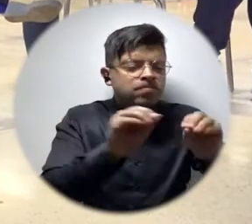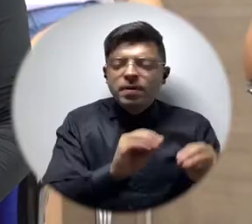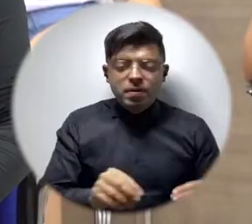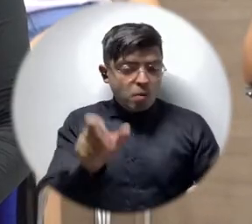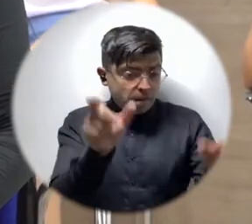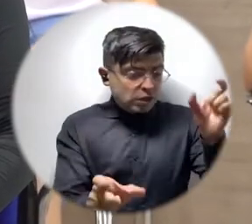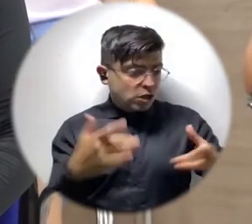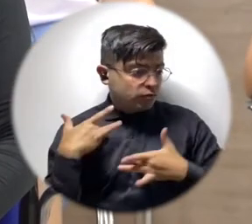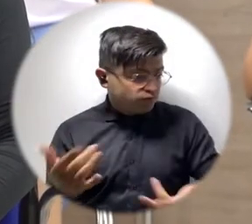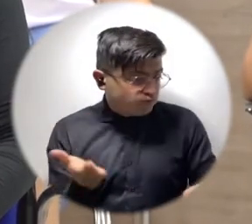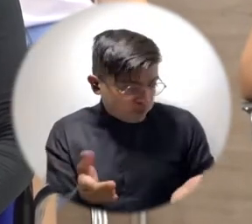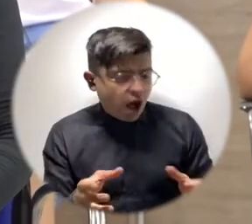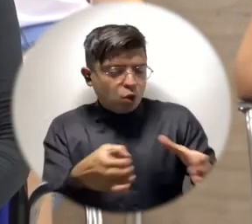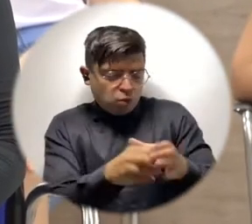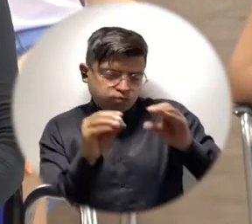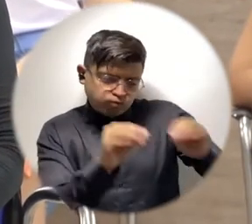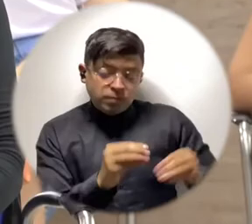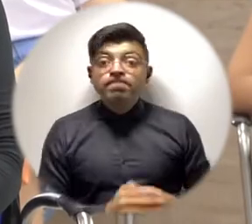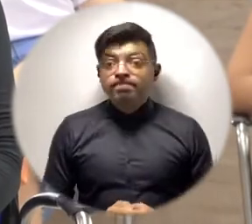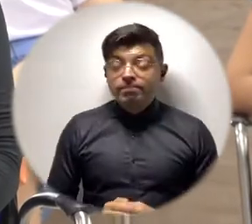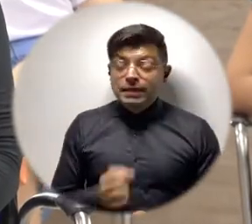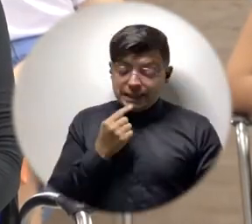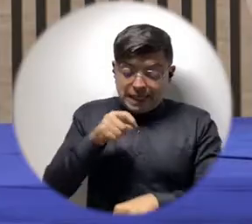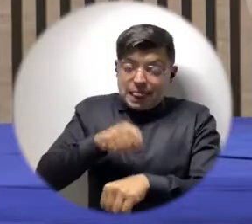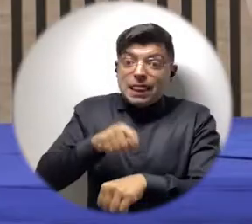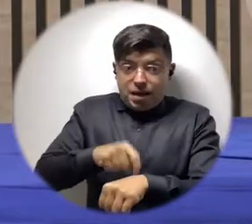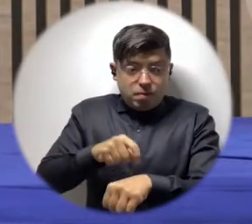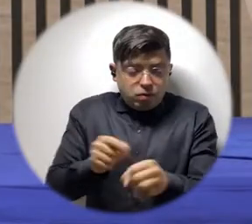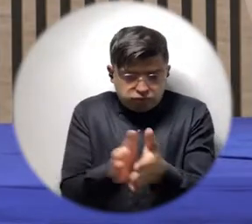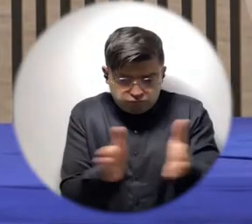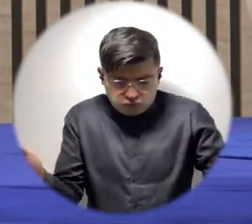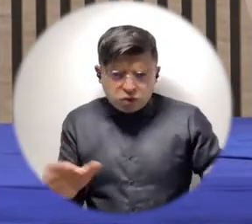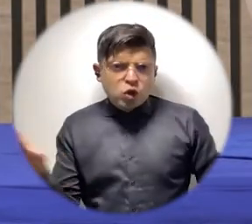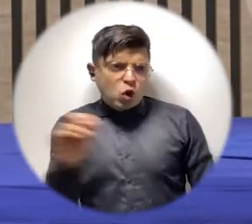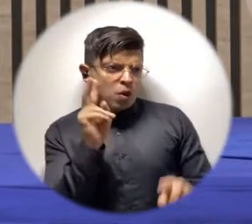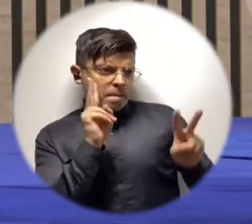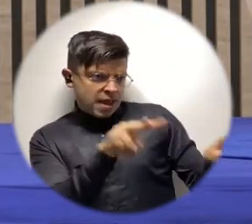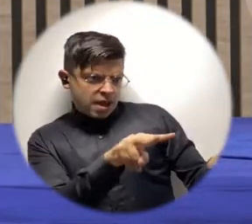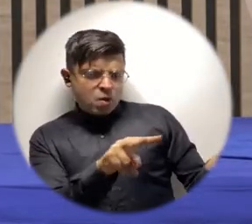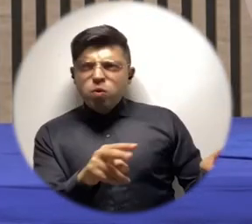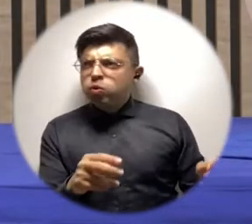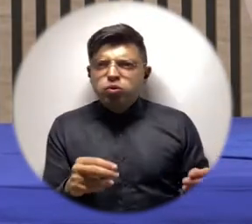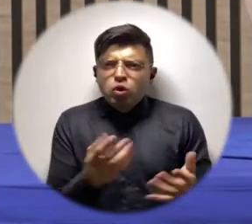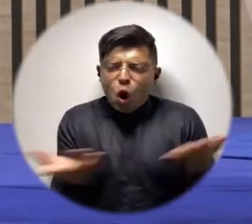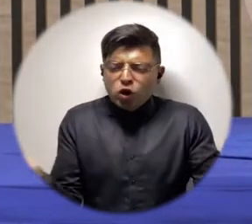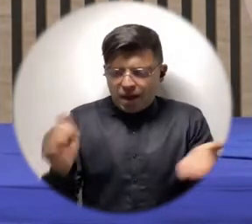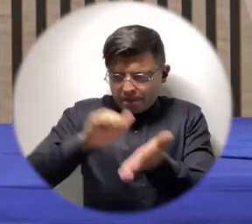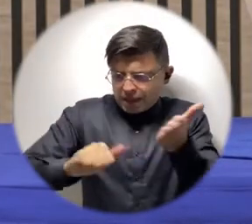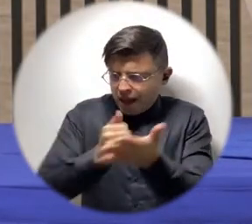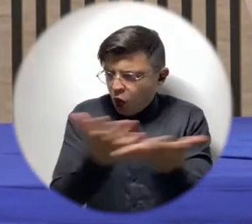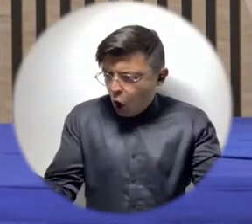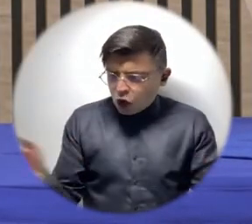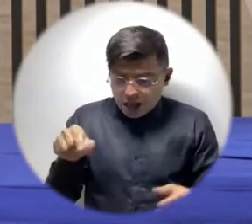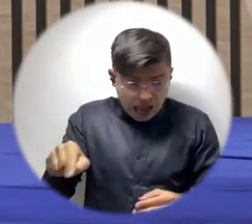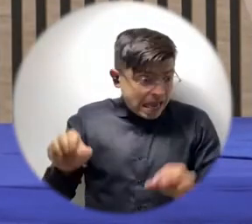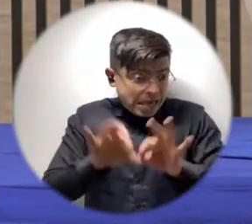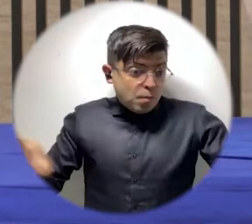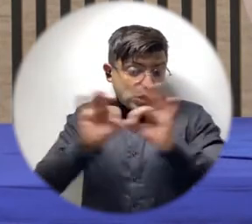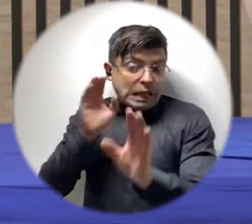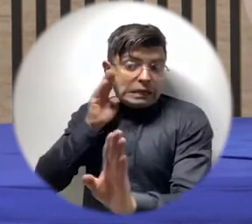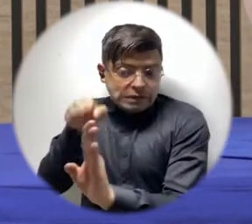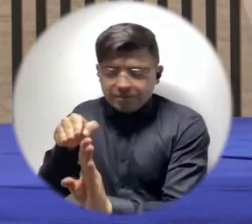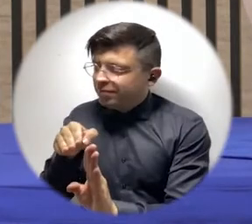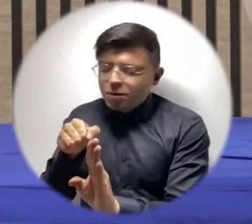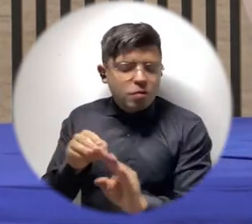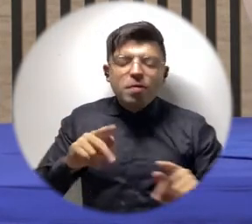de favorecer la formación de los voluntarios. En este tiempo creo que todo el mundo se dio cuenta que en últimas las cosas